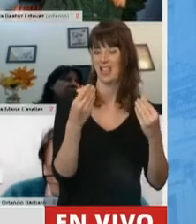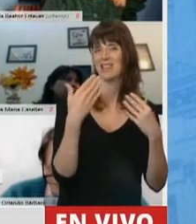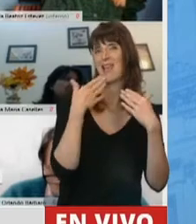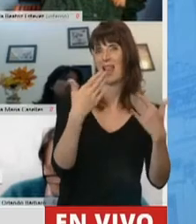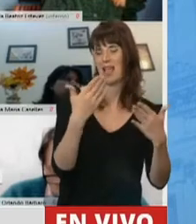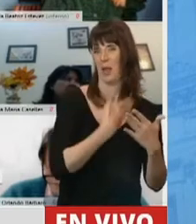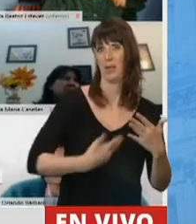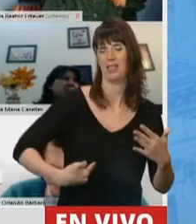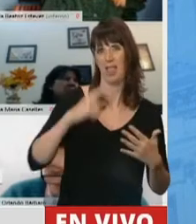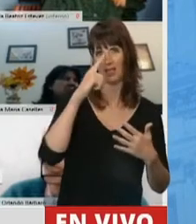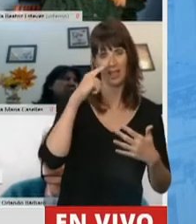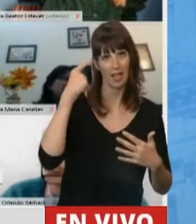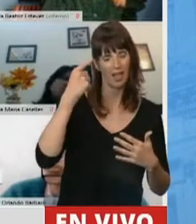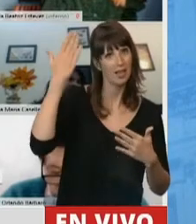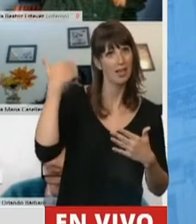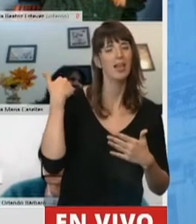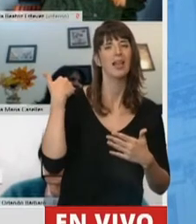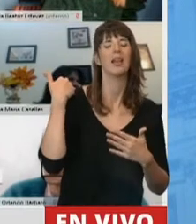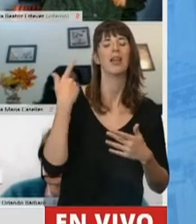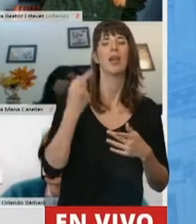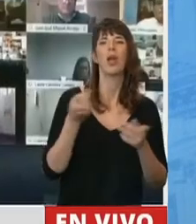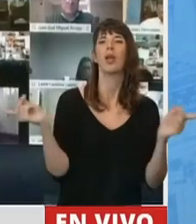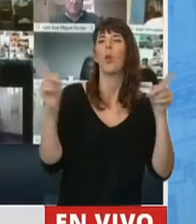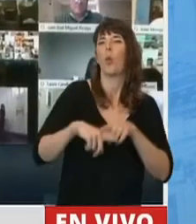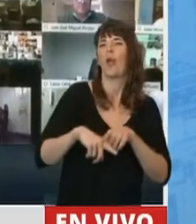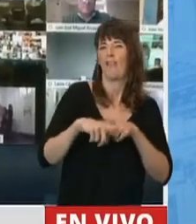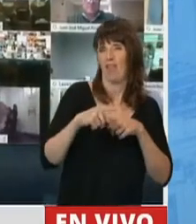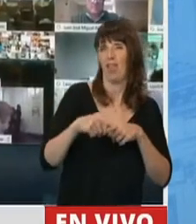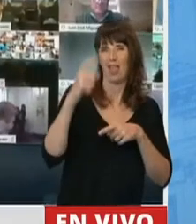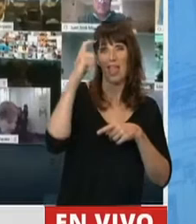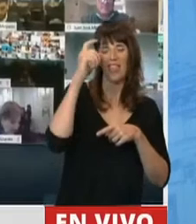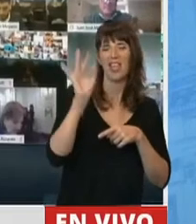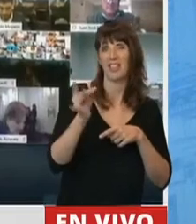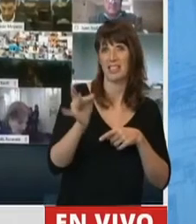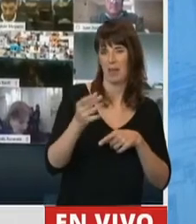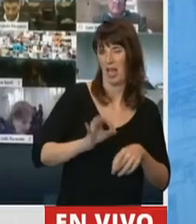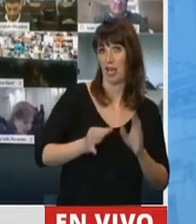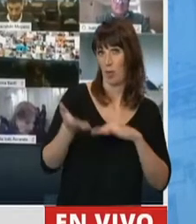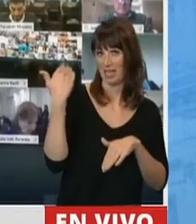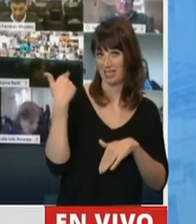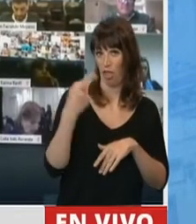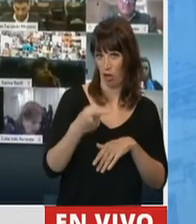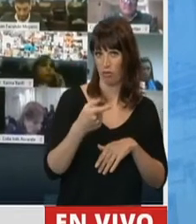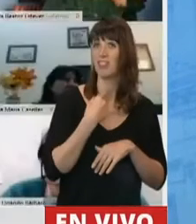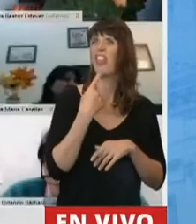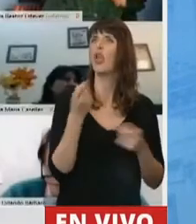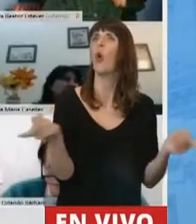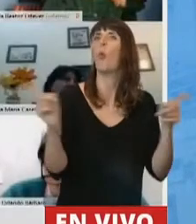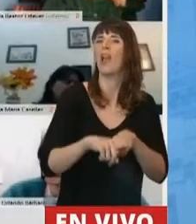Fernández en diciembre, el 10 de diciembre del año pasado. Y reinaugurarla significa